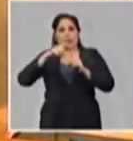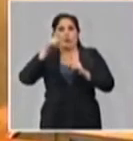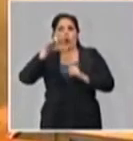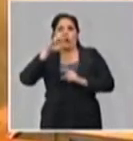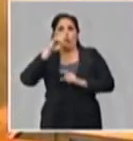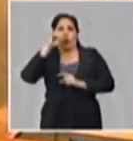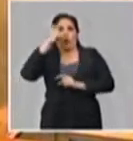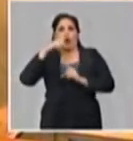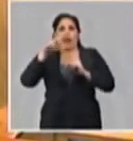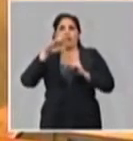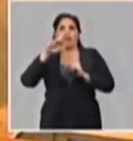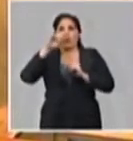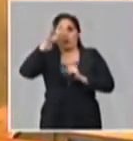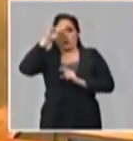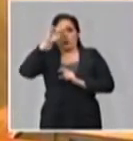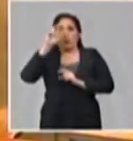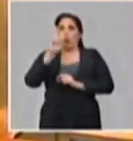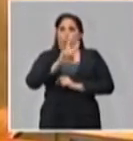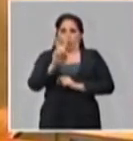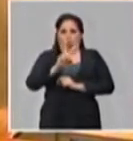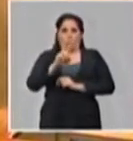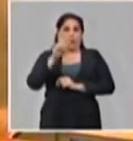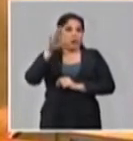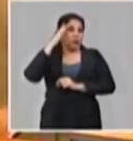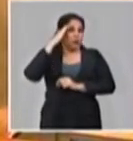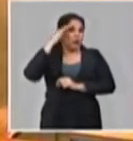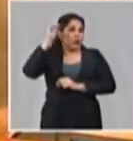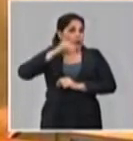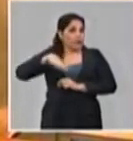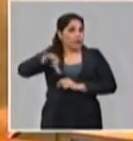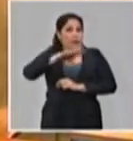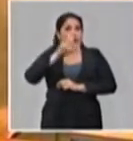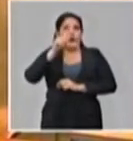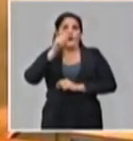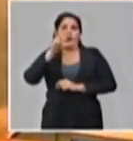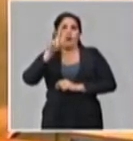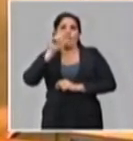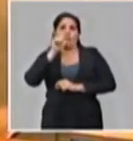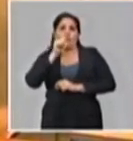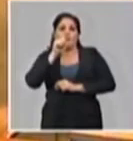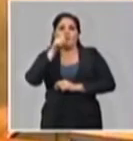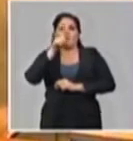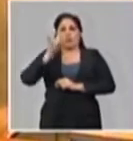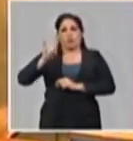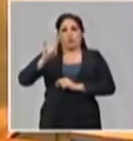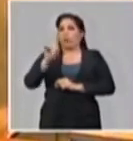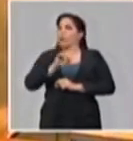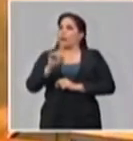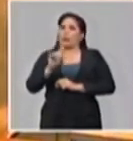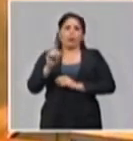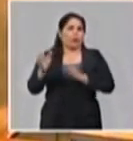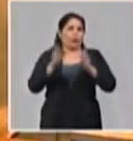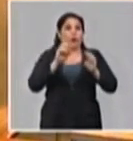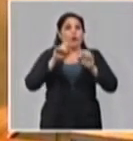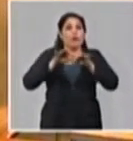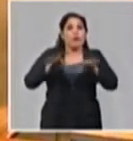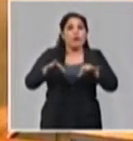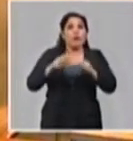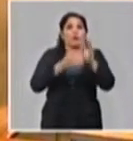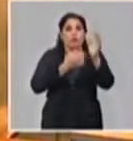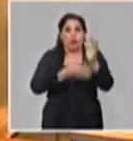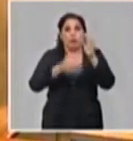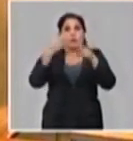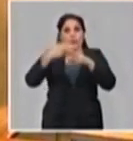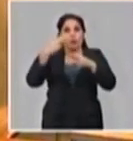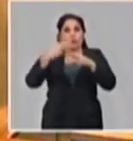Y eso es importante que se conozca porque no me dicen el virus COVID-19. El virus realmente se ha